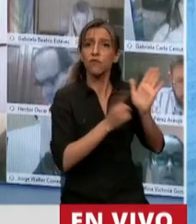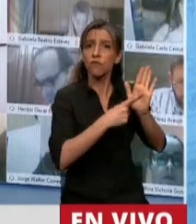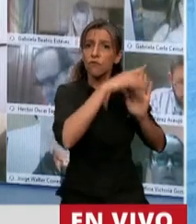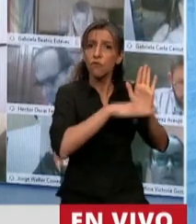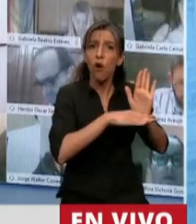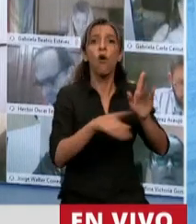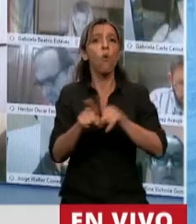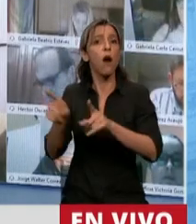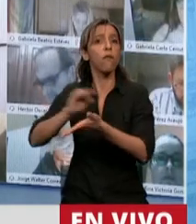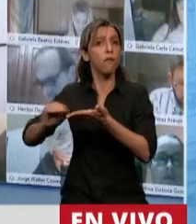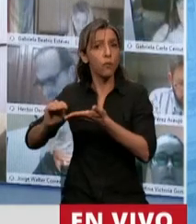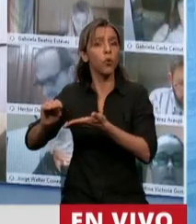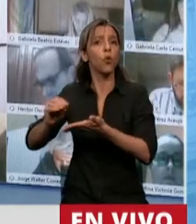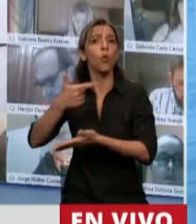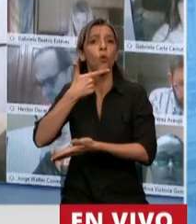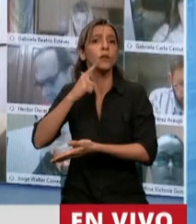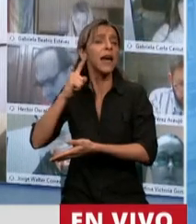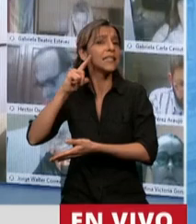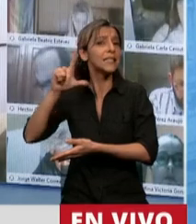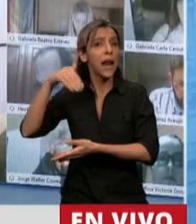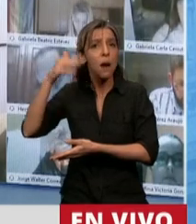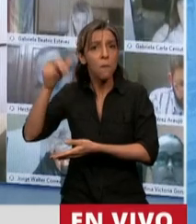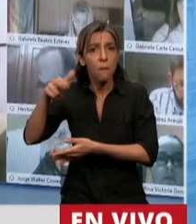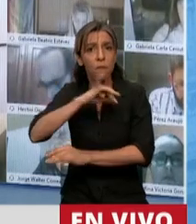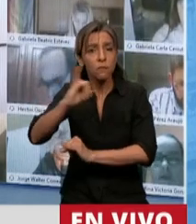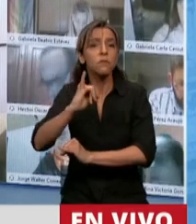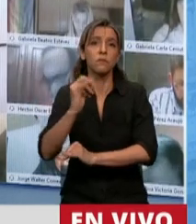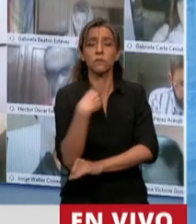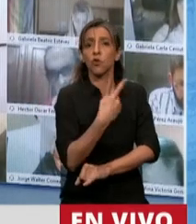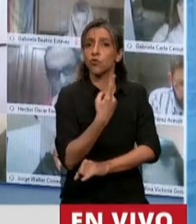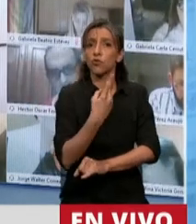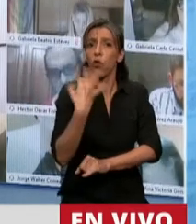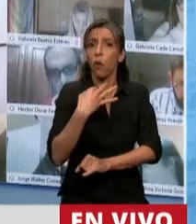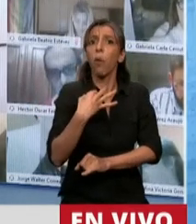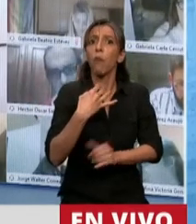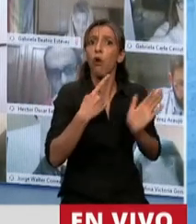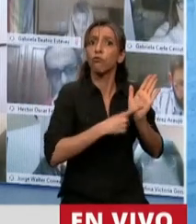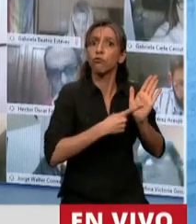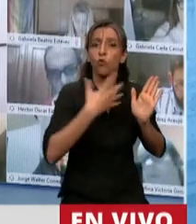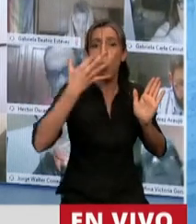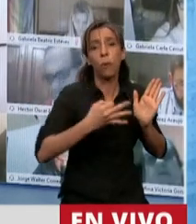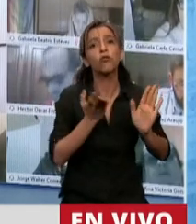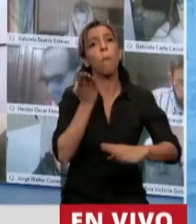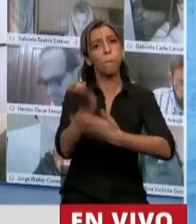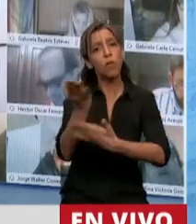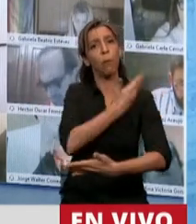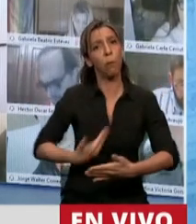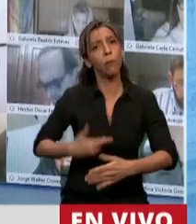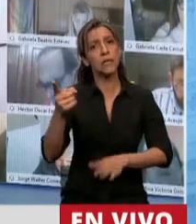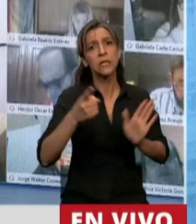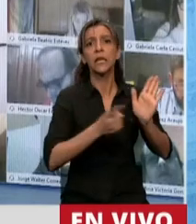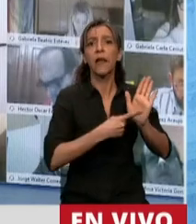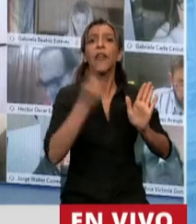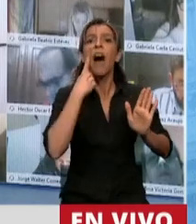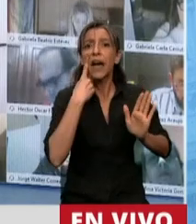Stilman. Y no podemos seguir avanzando en esta sesión hasta tanto. Quede constancia de la nómina, de los presentes